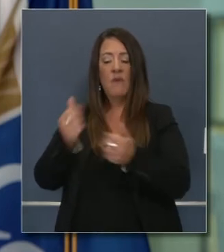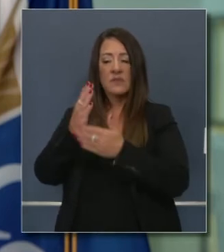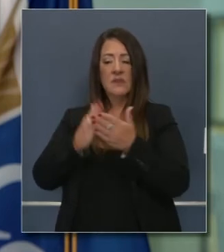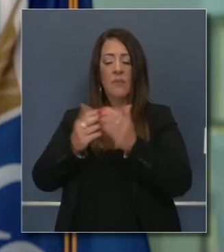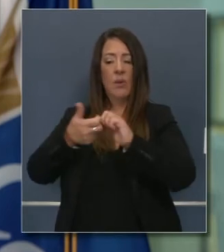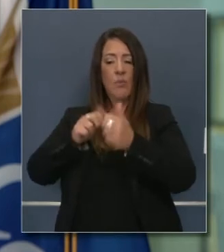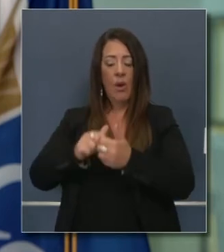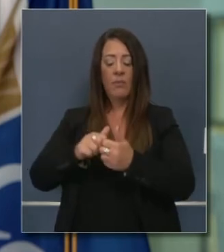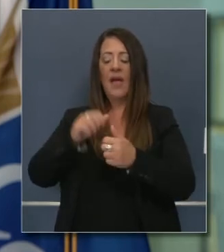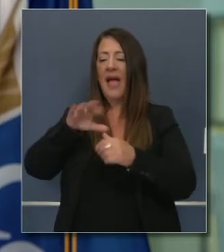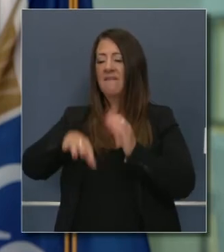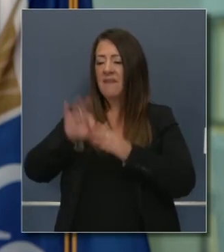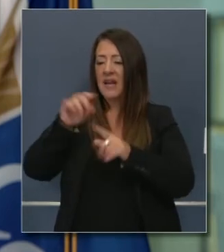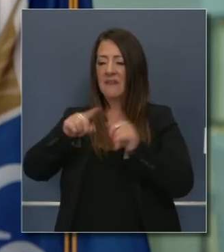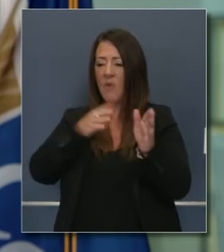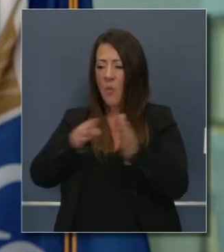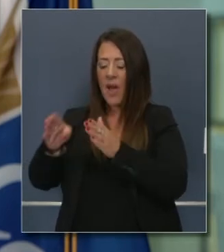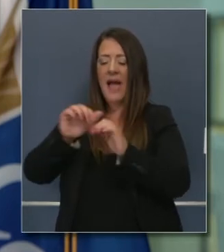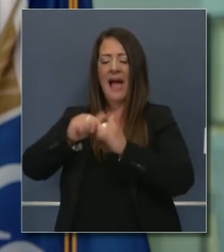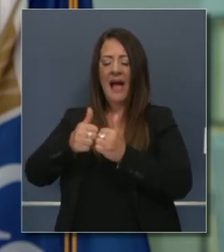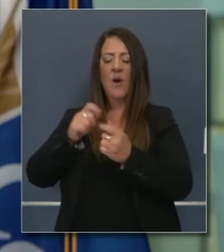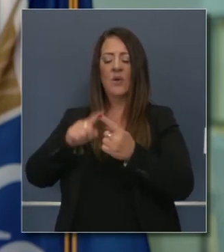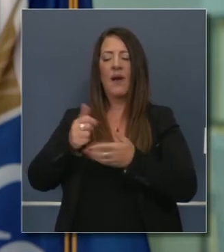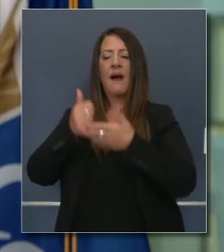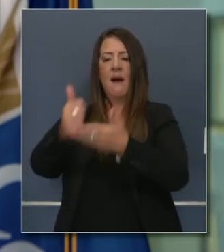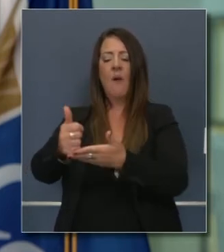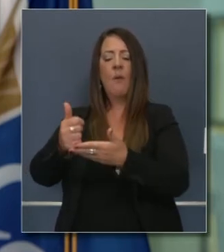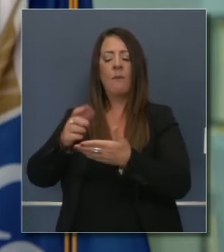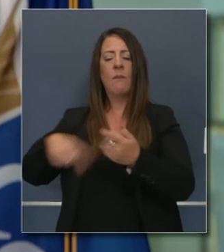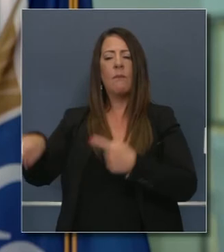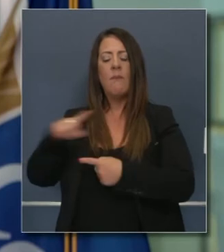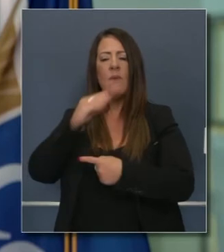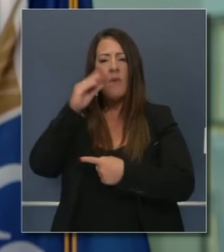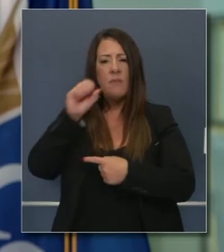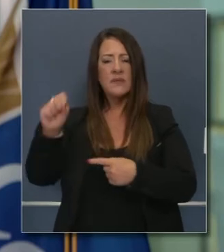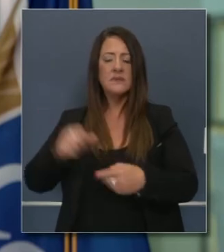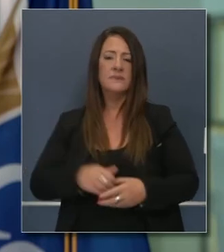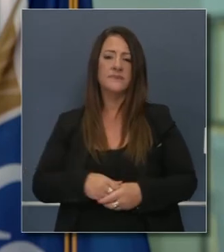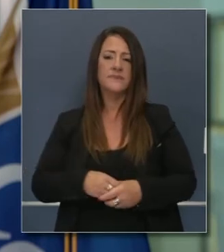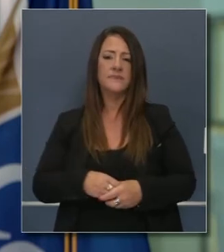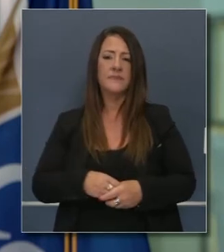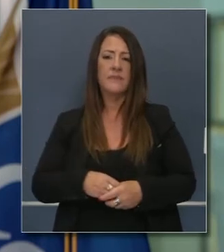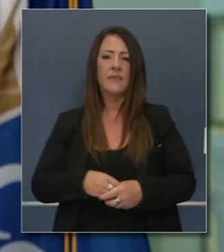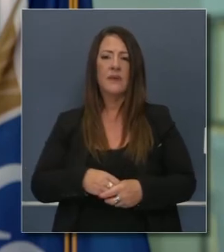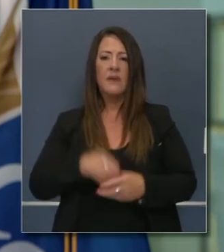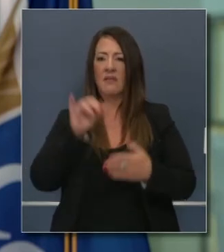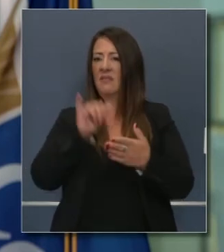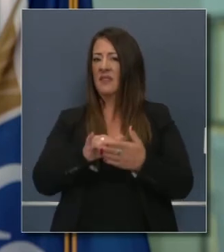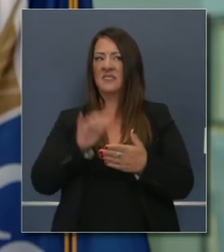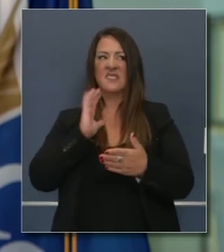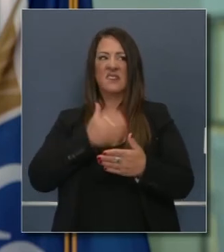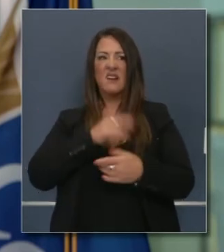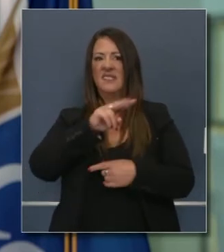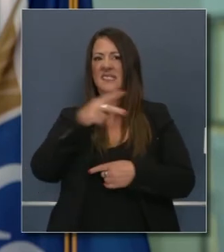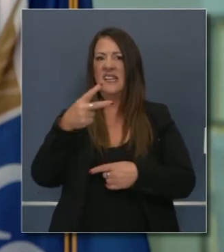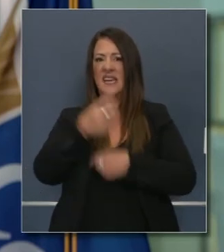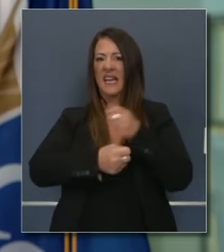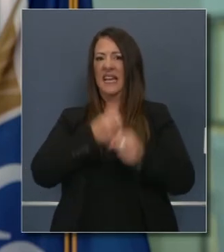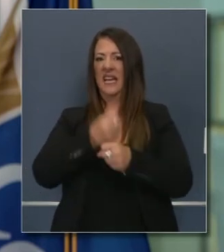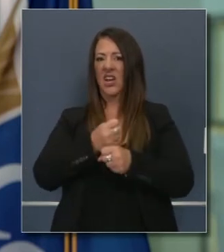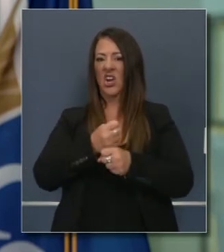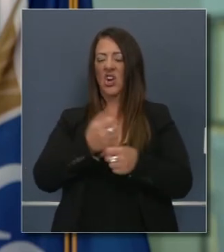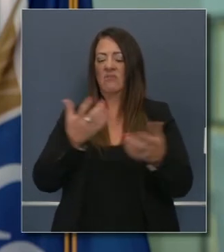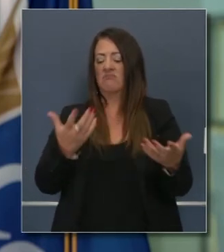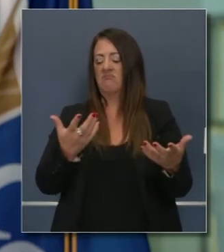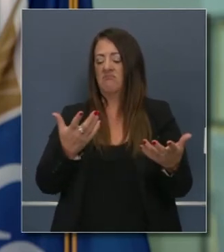elemento de vivienda en construcción de nuevos edificios. Pues este es solamente el